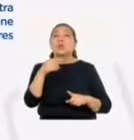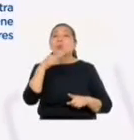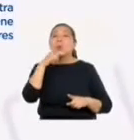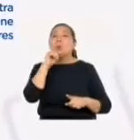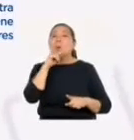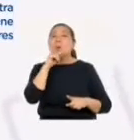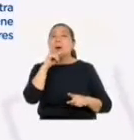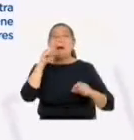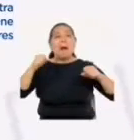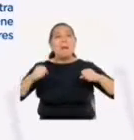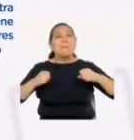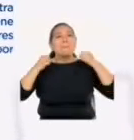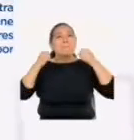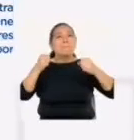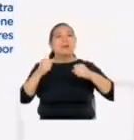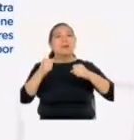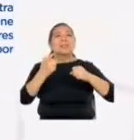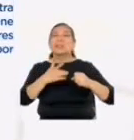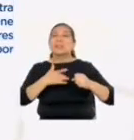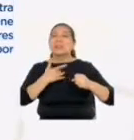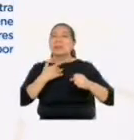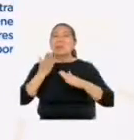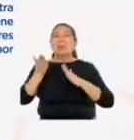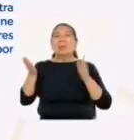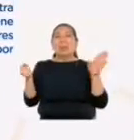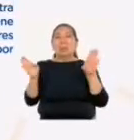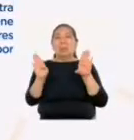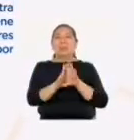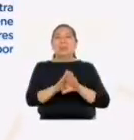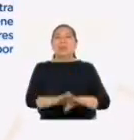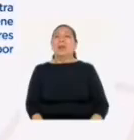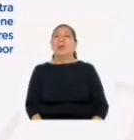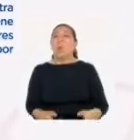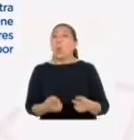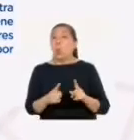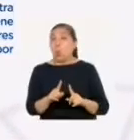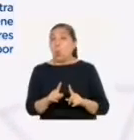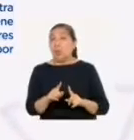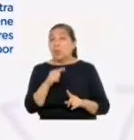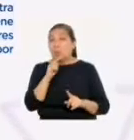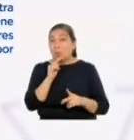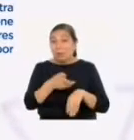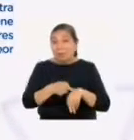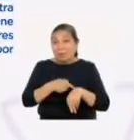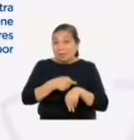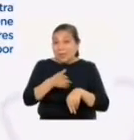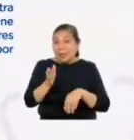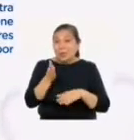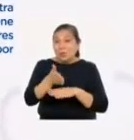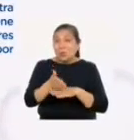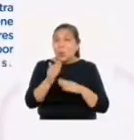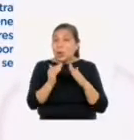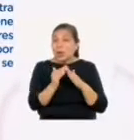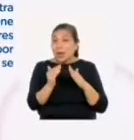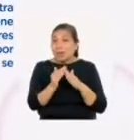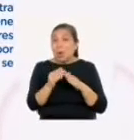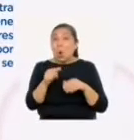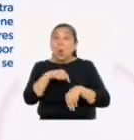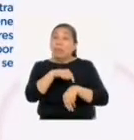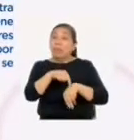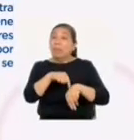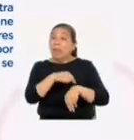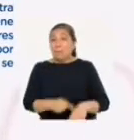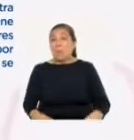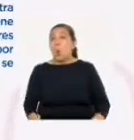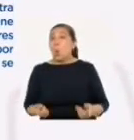sus mujeres protestaron por sentirse encerradas, cuando éstas llegaban tarde a casa o se